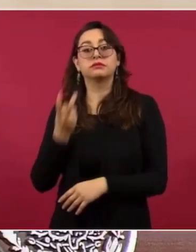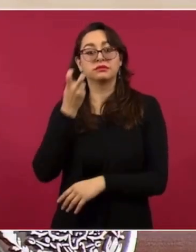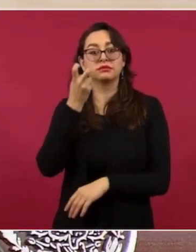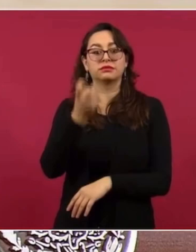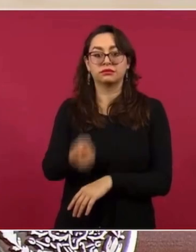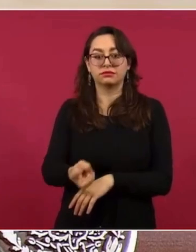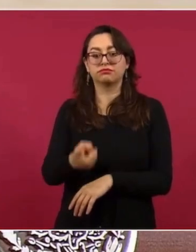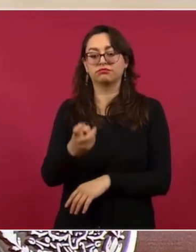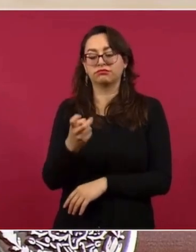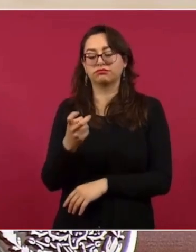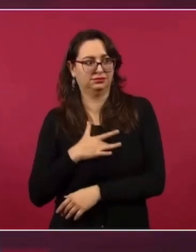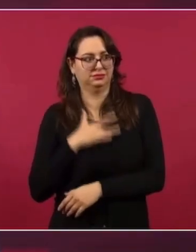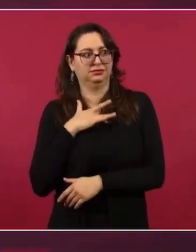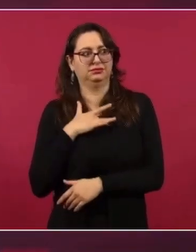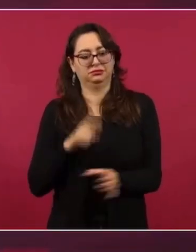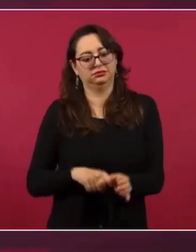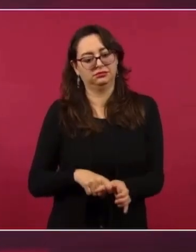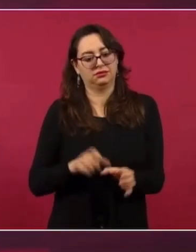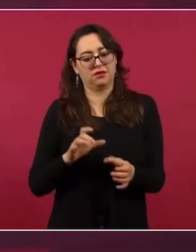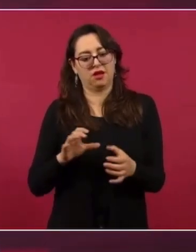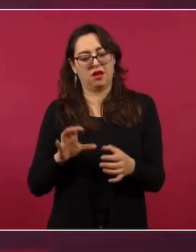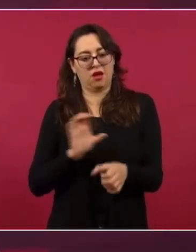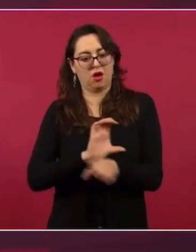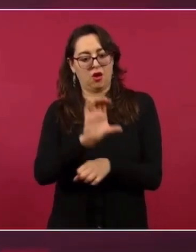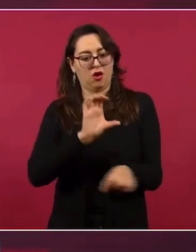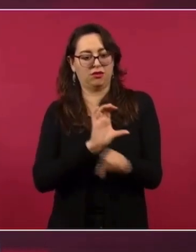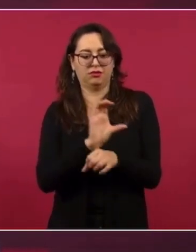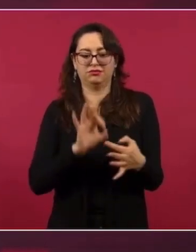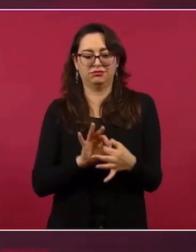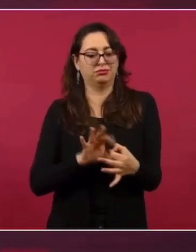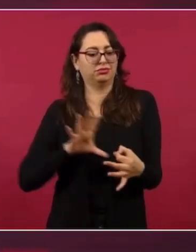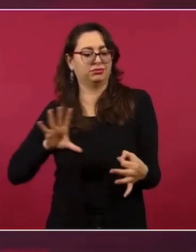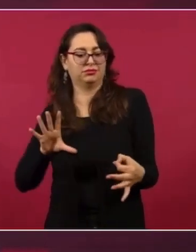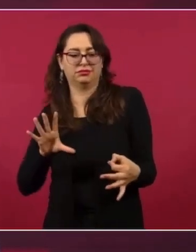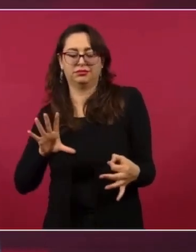De Panamá. Esa es una historia también.